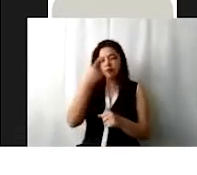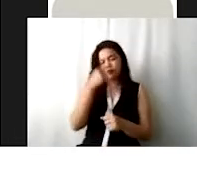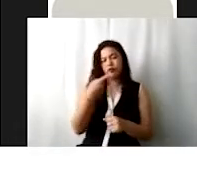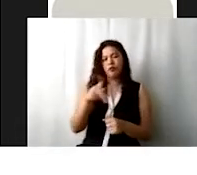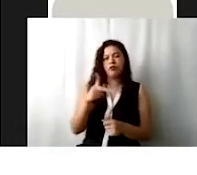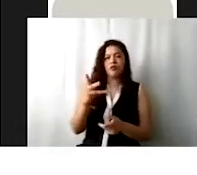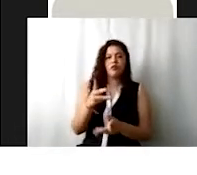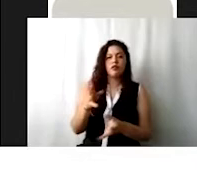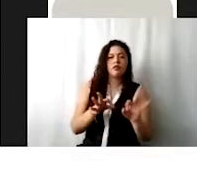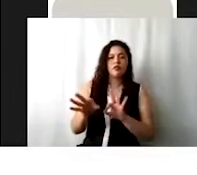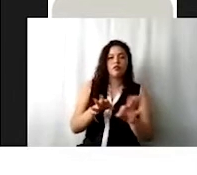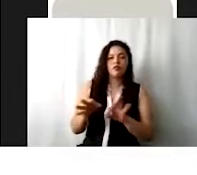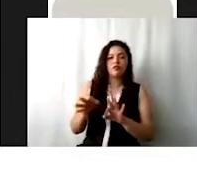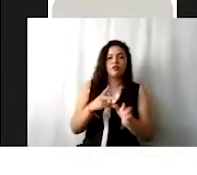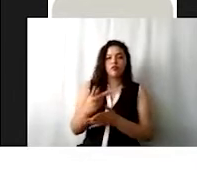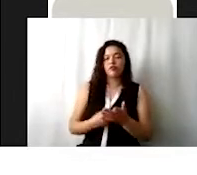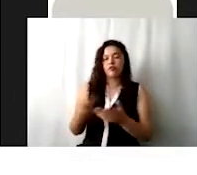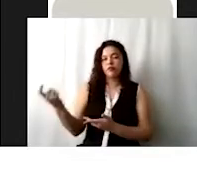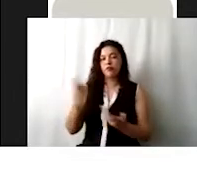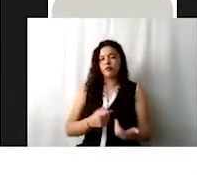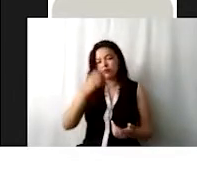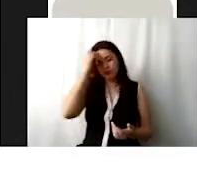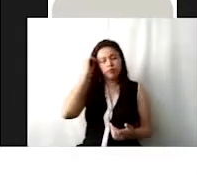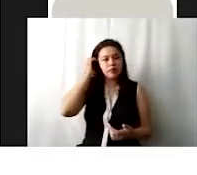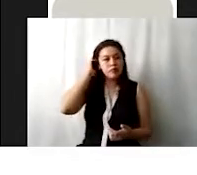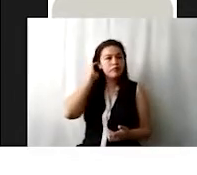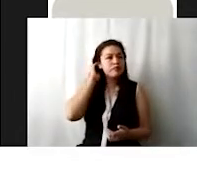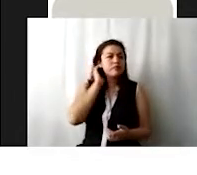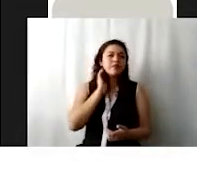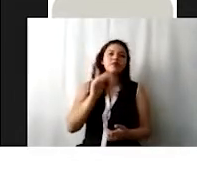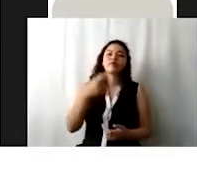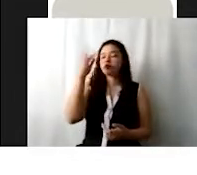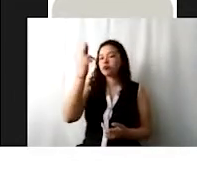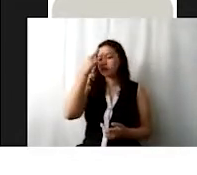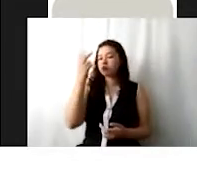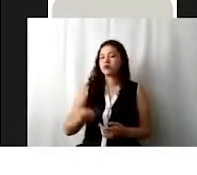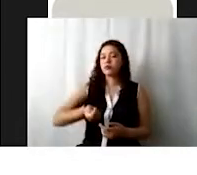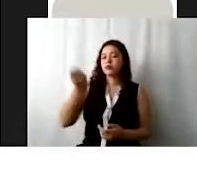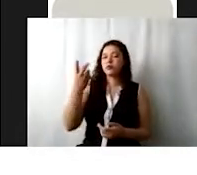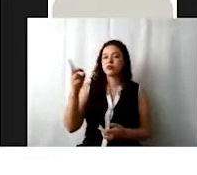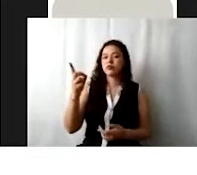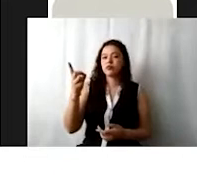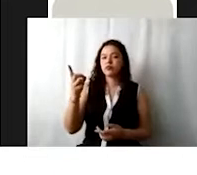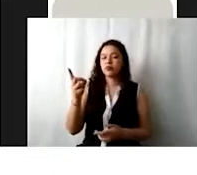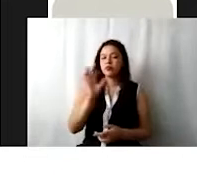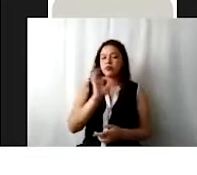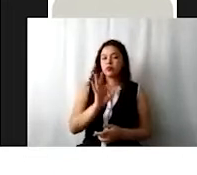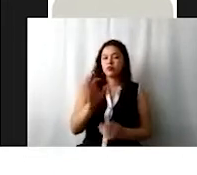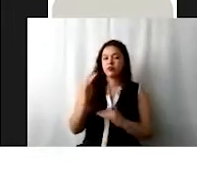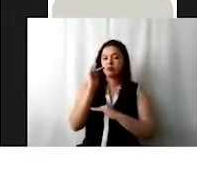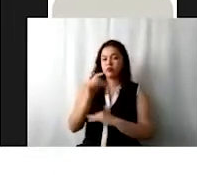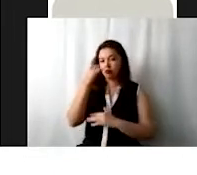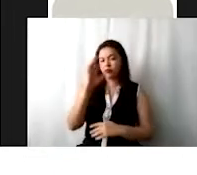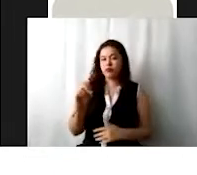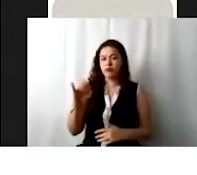programa de trabajo y presupuesto. Recuerden que este debe presentarse a más tardar el 1 de diciembre, ya por oficialidad de partes.